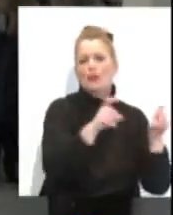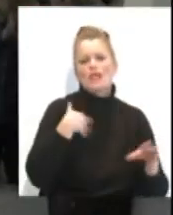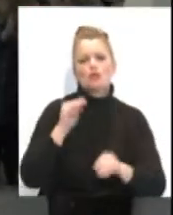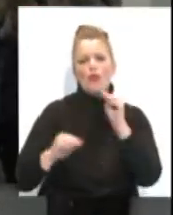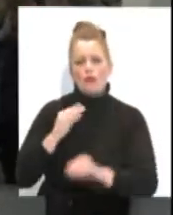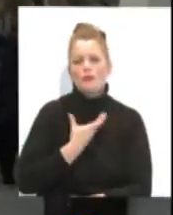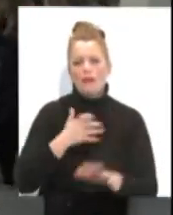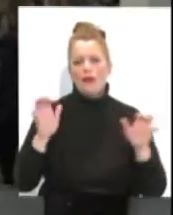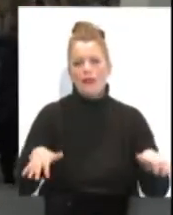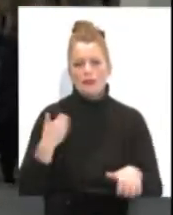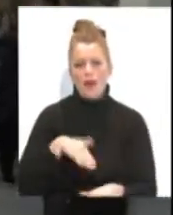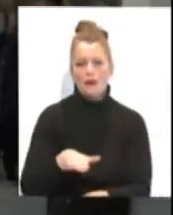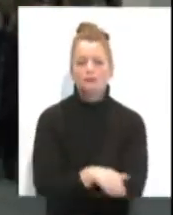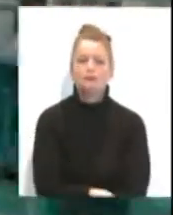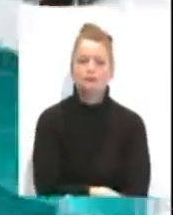Ayuntamiento de Cádiz.